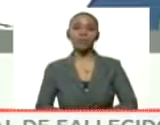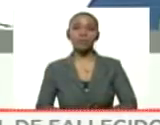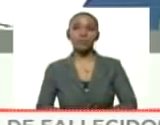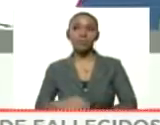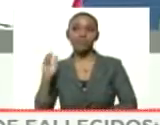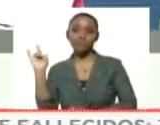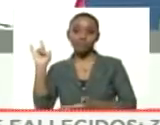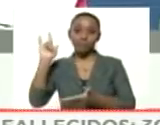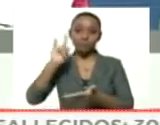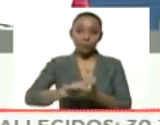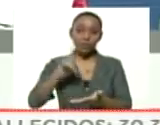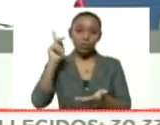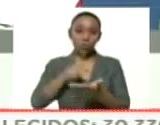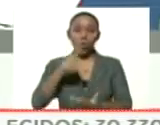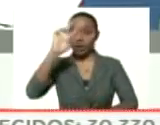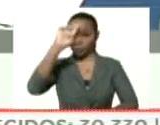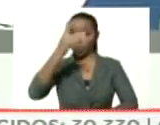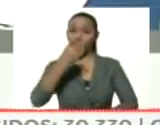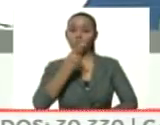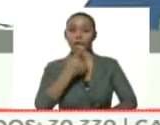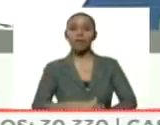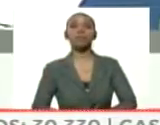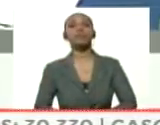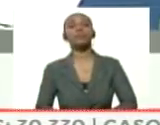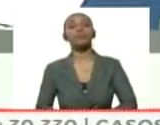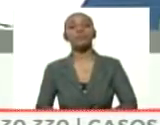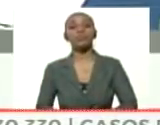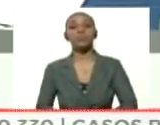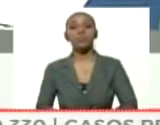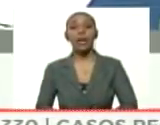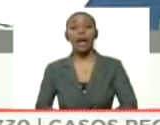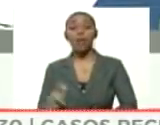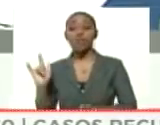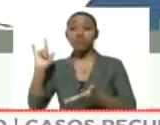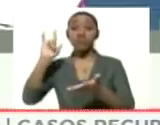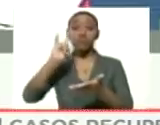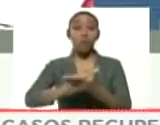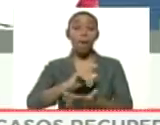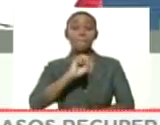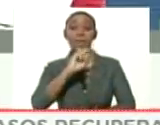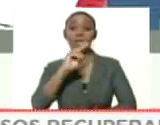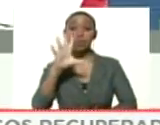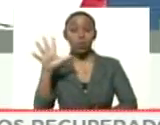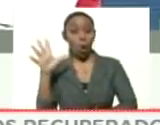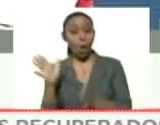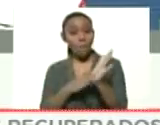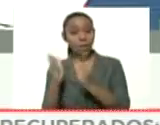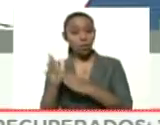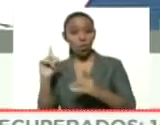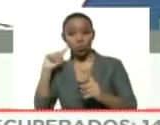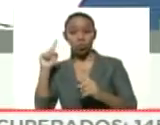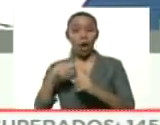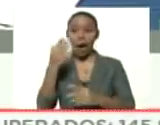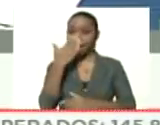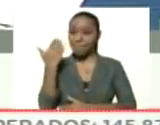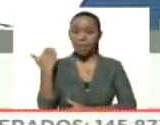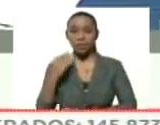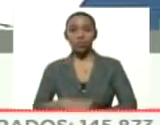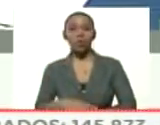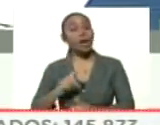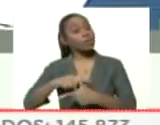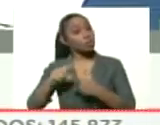regresó de República Dominicana en el vuelo del 25 de marzo, hace apenas entonces